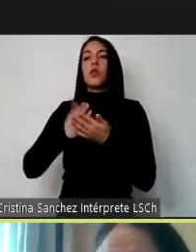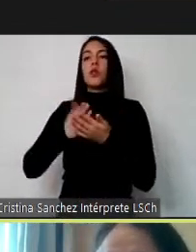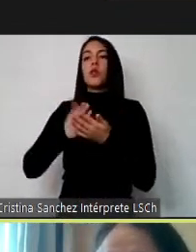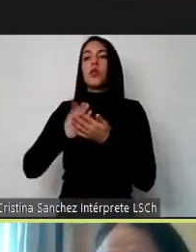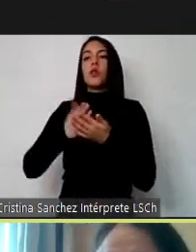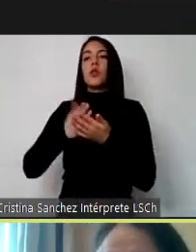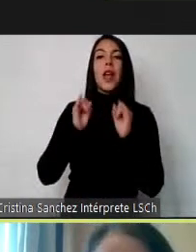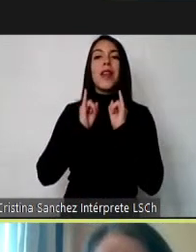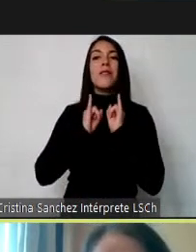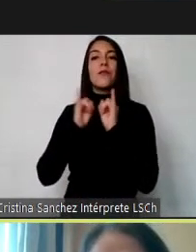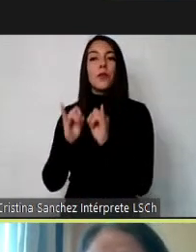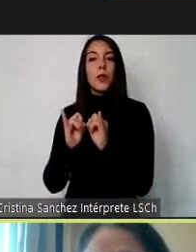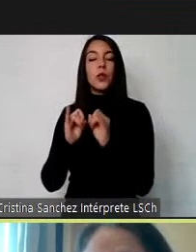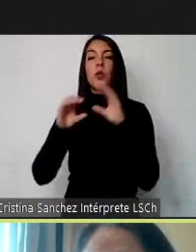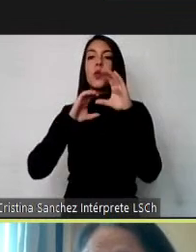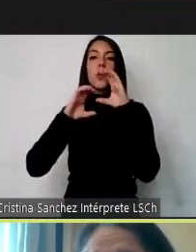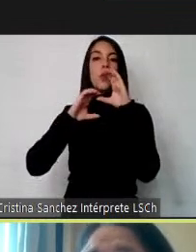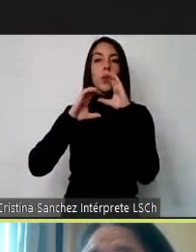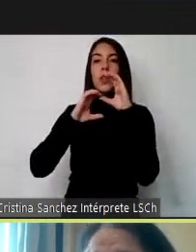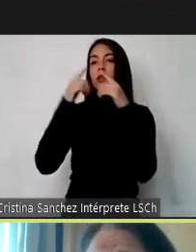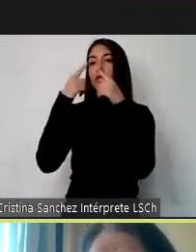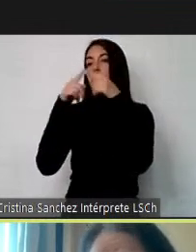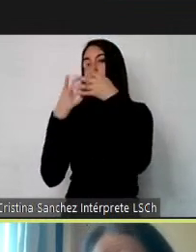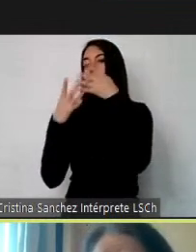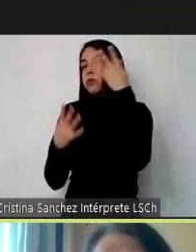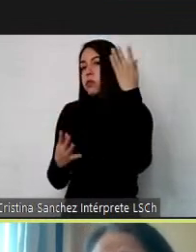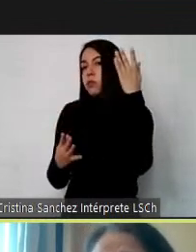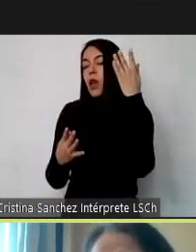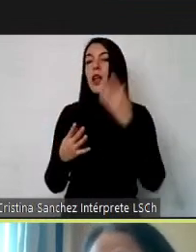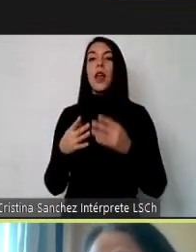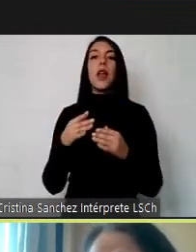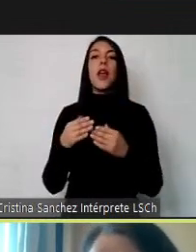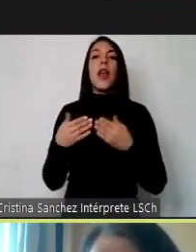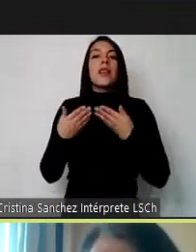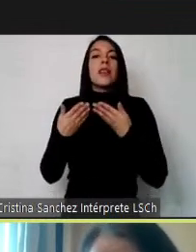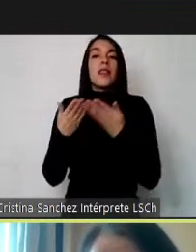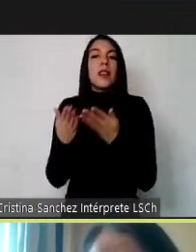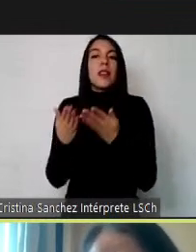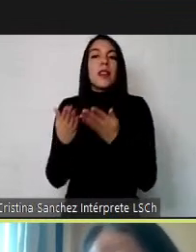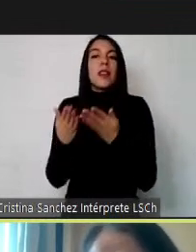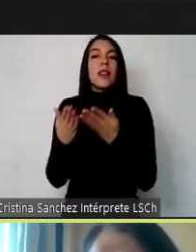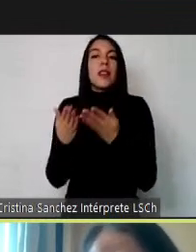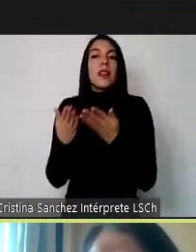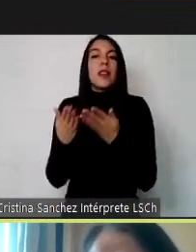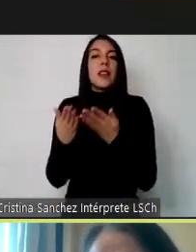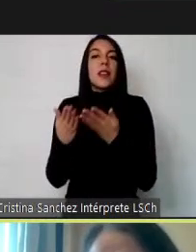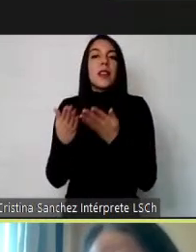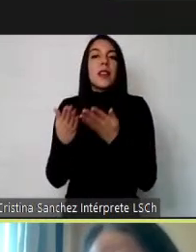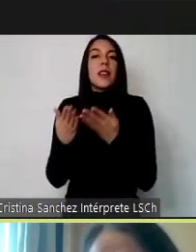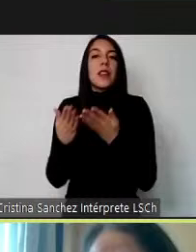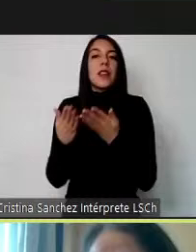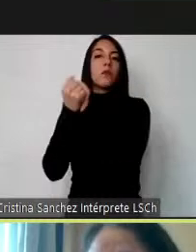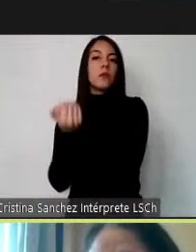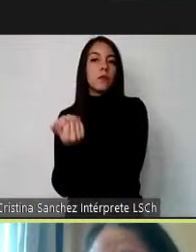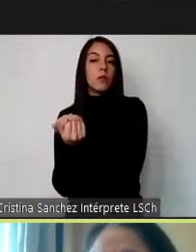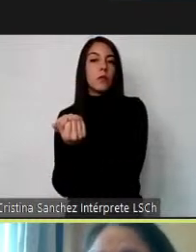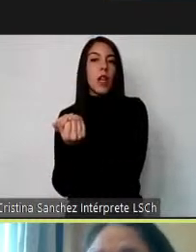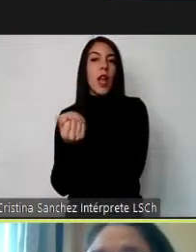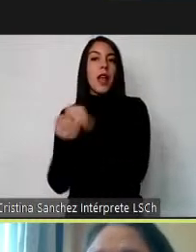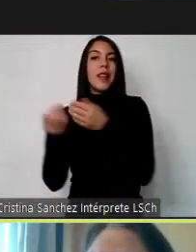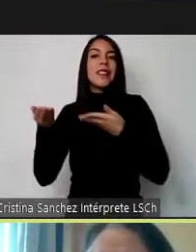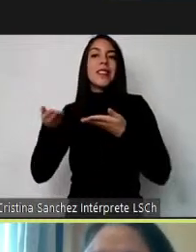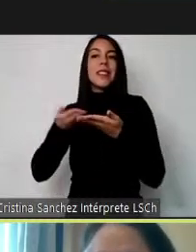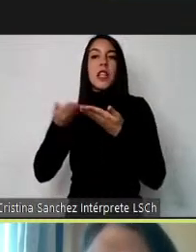a la información, a la comunicación, etcétera, y entregar diferentes tipos de apoyos, de adecuaciones y de servicio